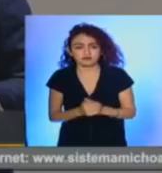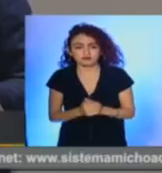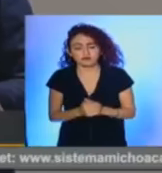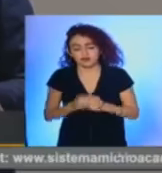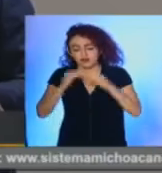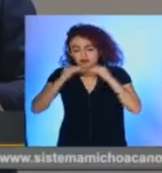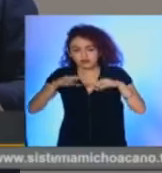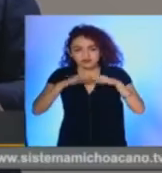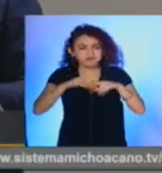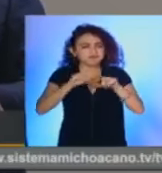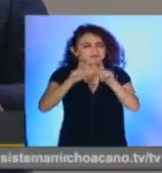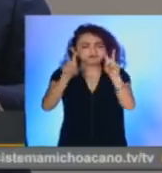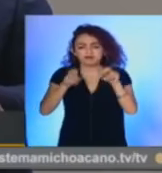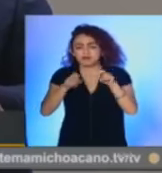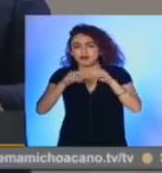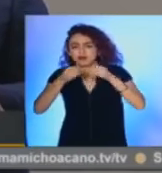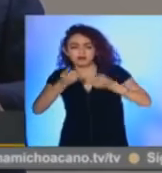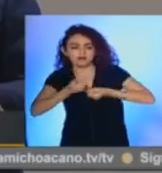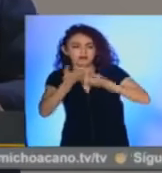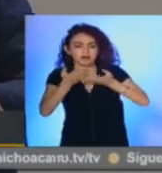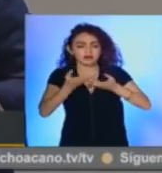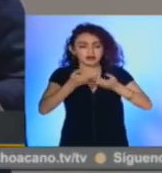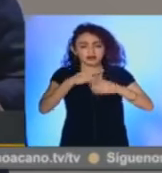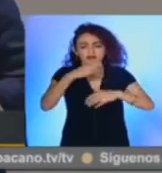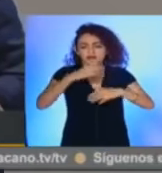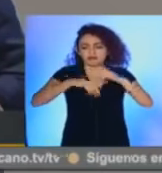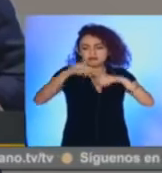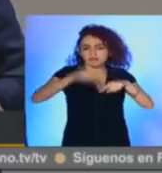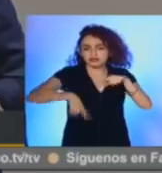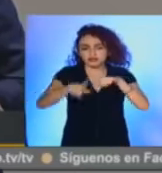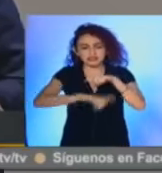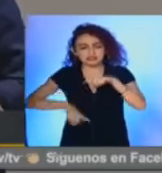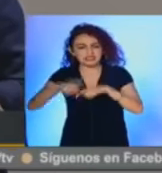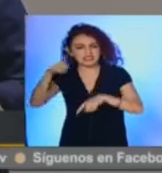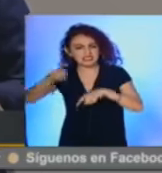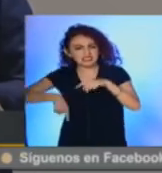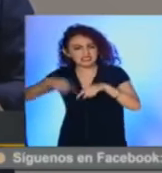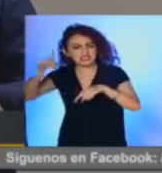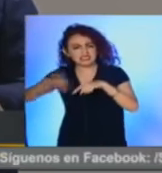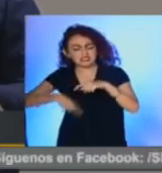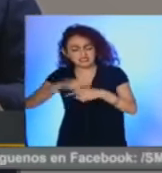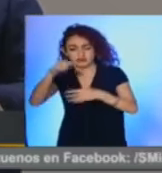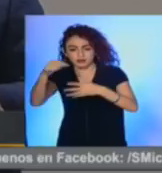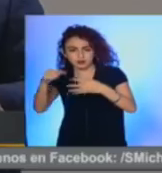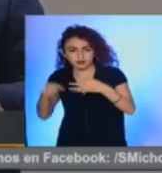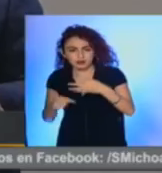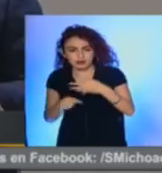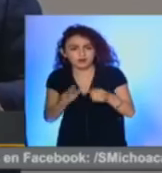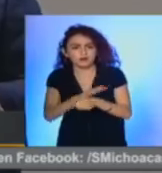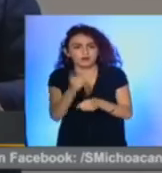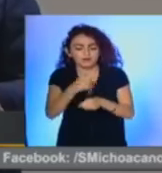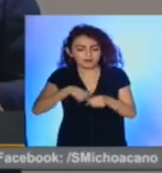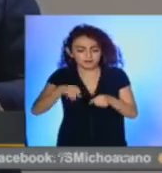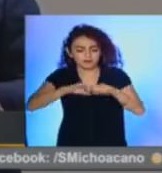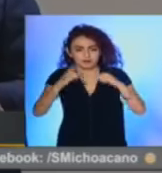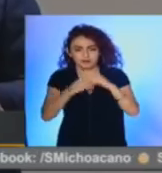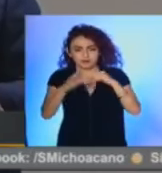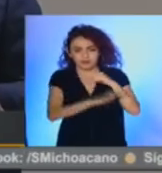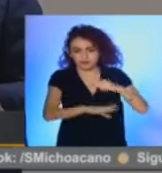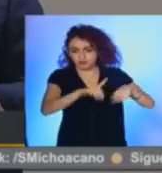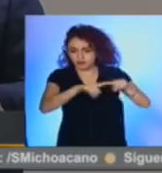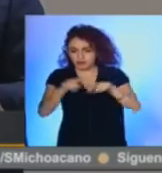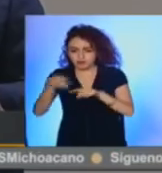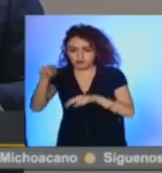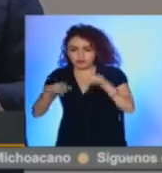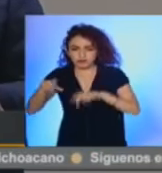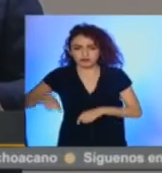discurso anticorrupción se usa para estigmatizar y deslegitimar causas, tanto sociales como diferentes